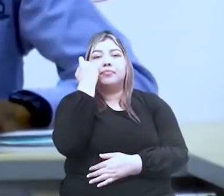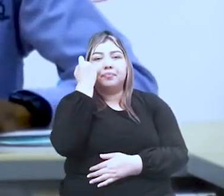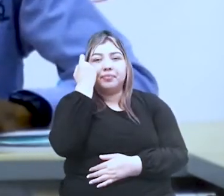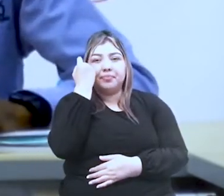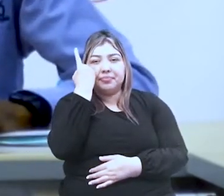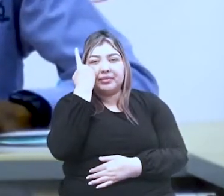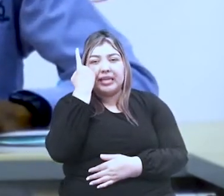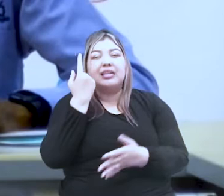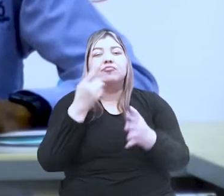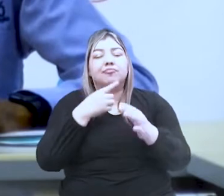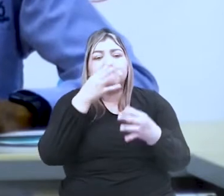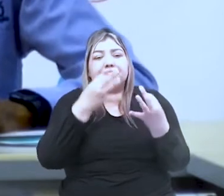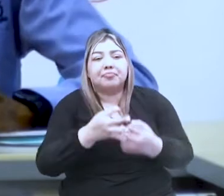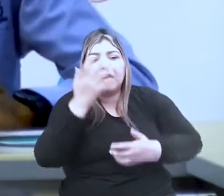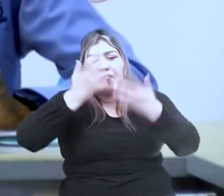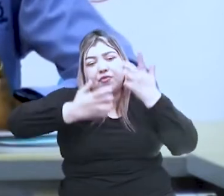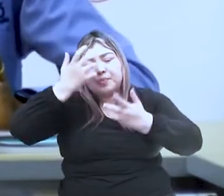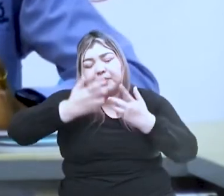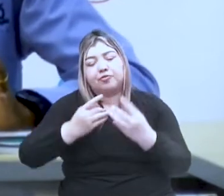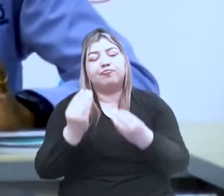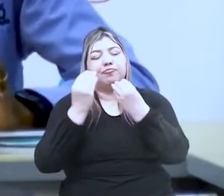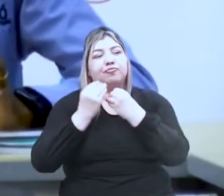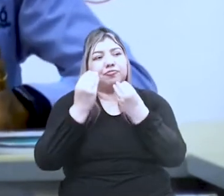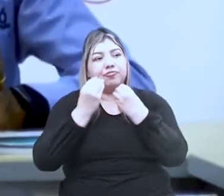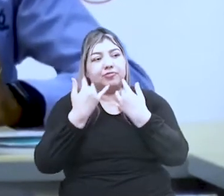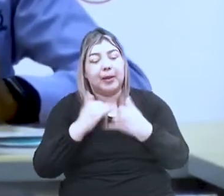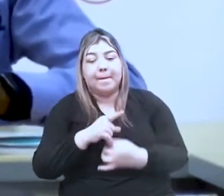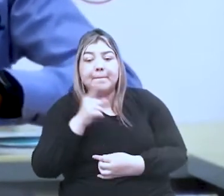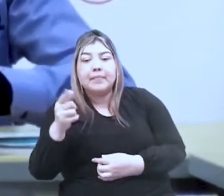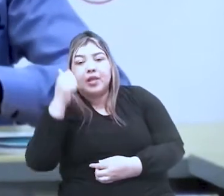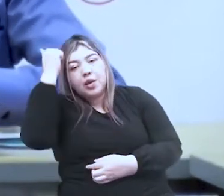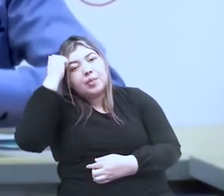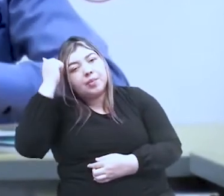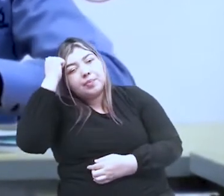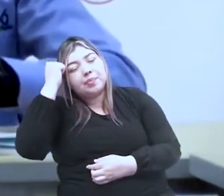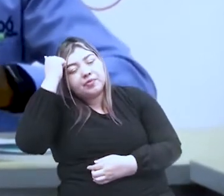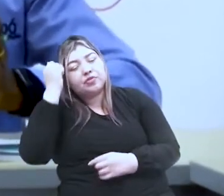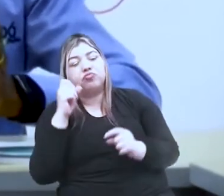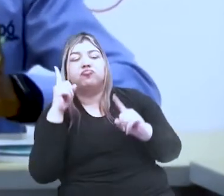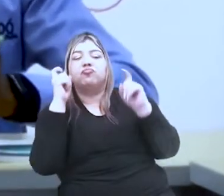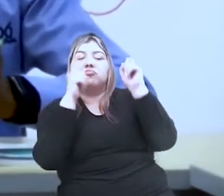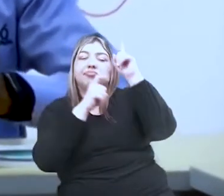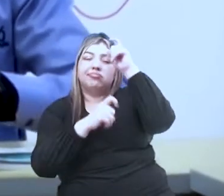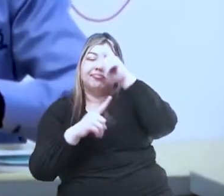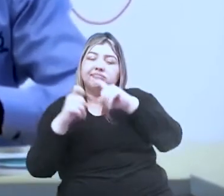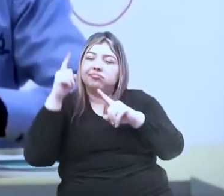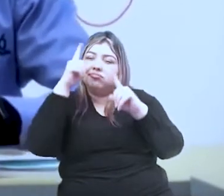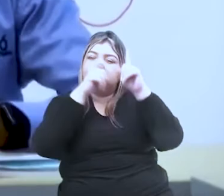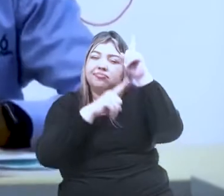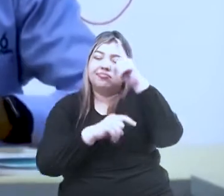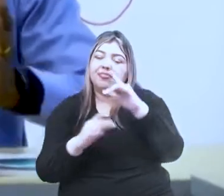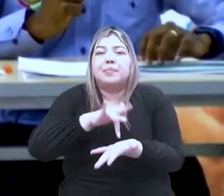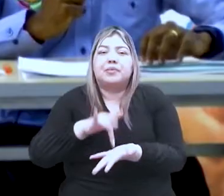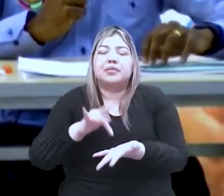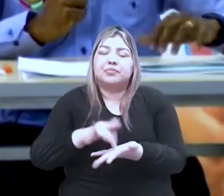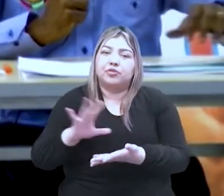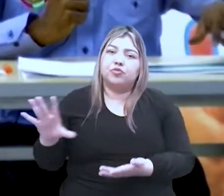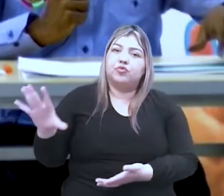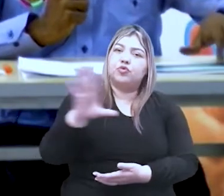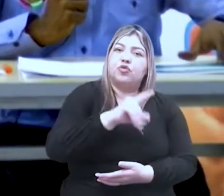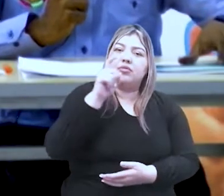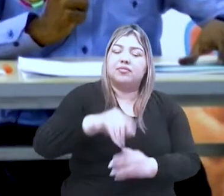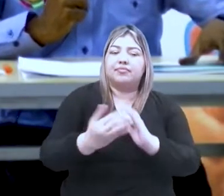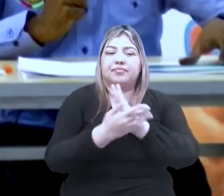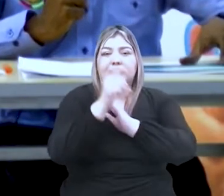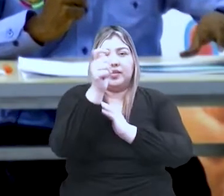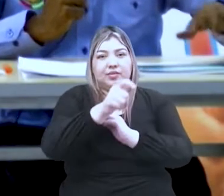ejecutando verdaderamente la evaluación formativa y que el profesor a partir de esa reflexión comience a hacer los ajustes en el aula. Y finalmente